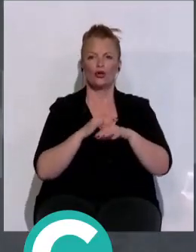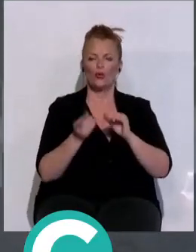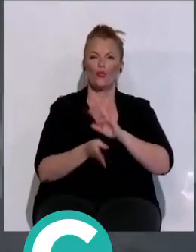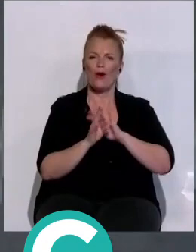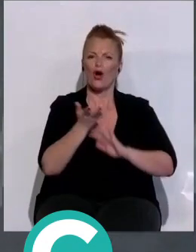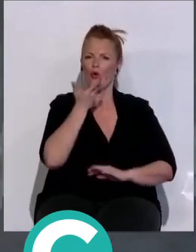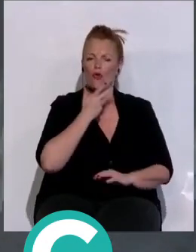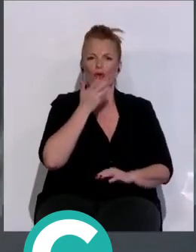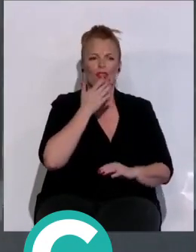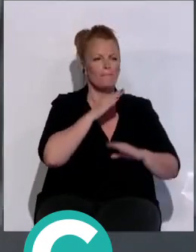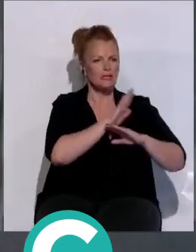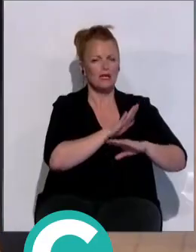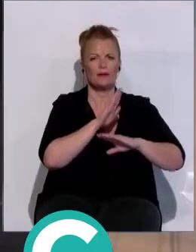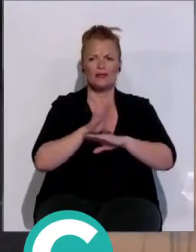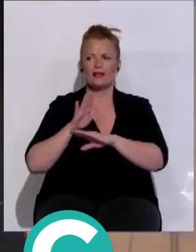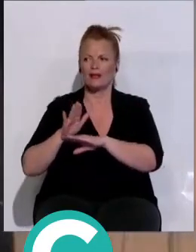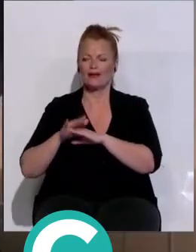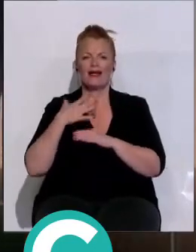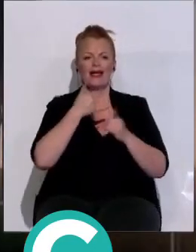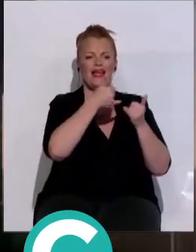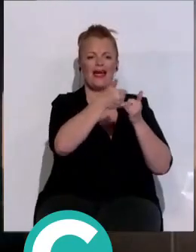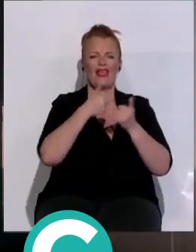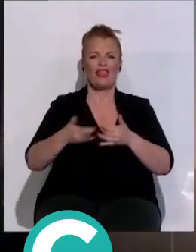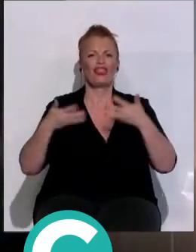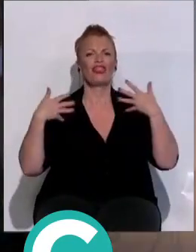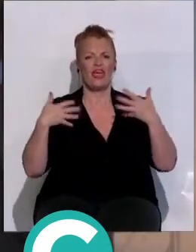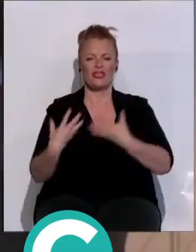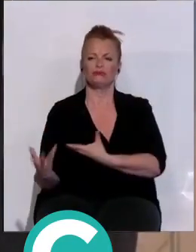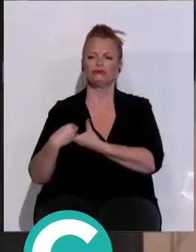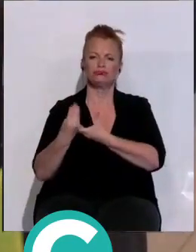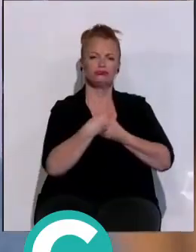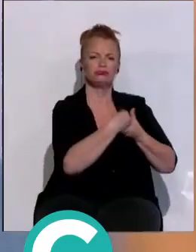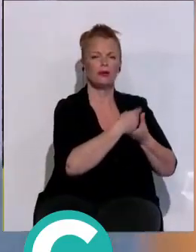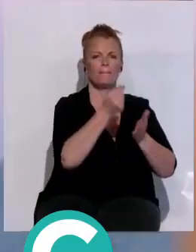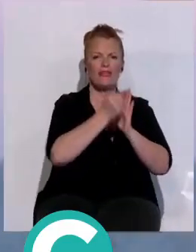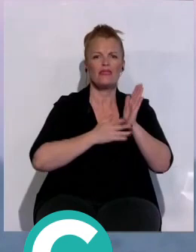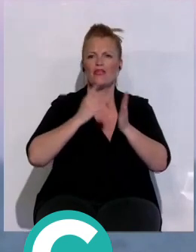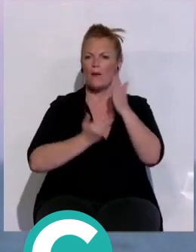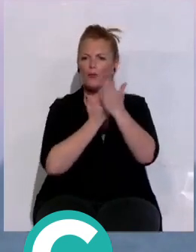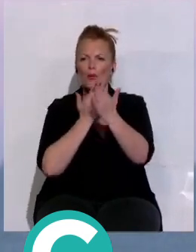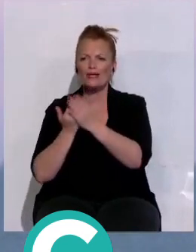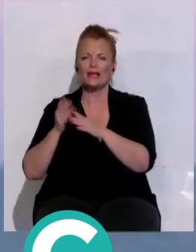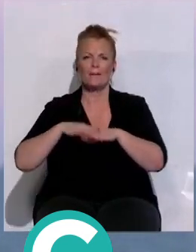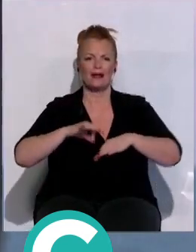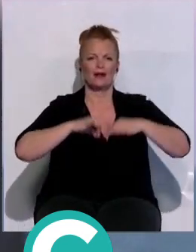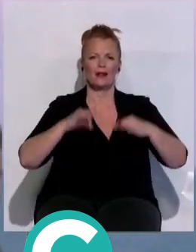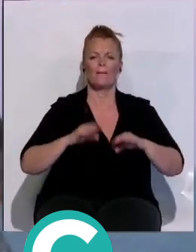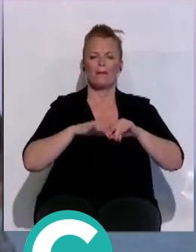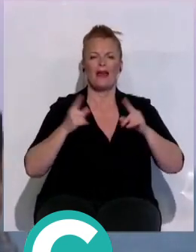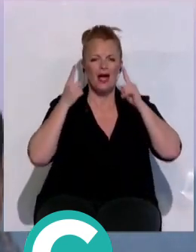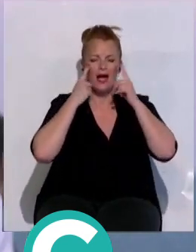presentando los 10 ejes del programa electoral que engloban las medidas y propuestas para, ha asegurado, revivir Cádiz.